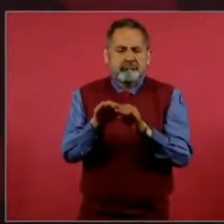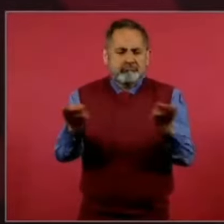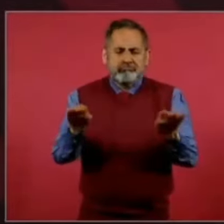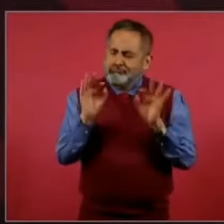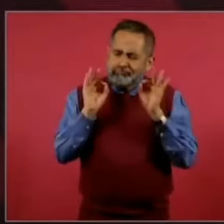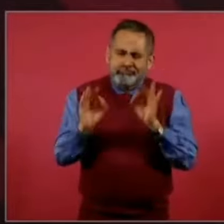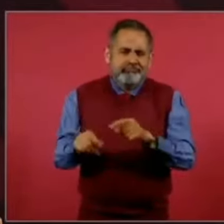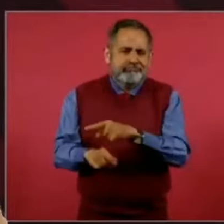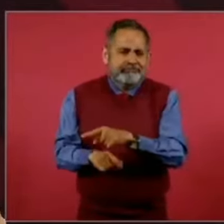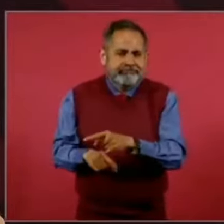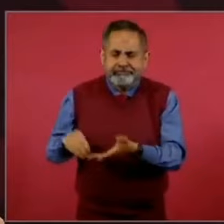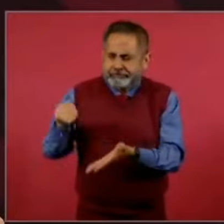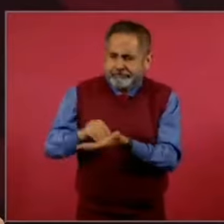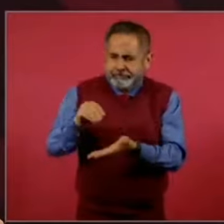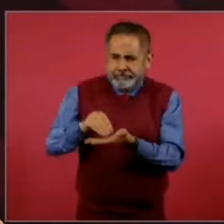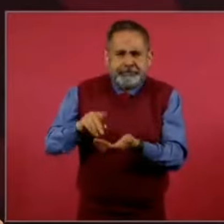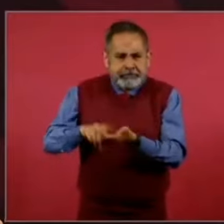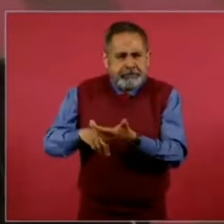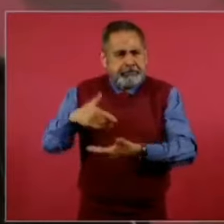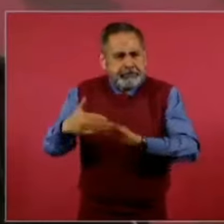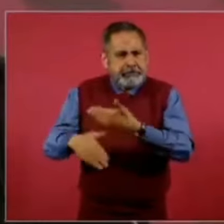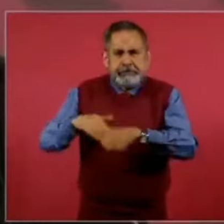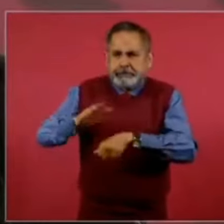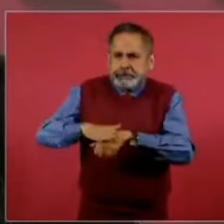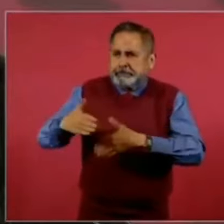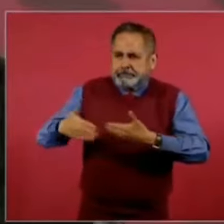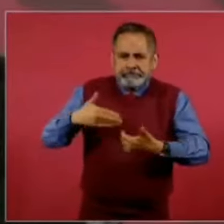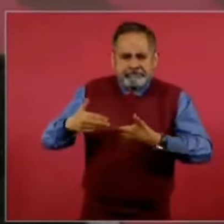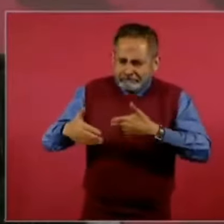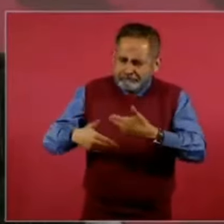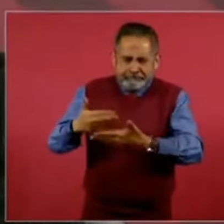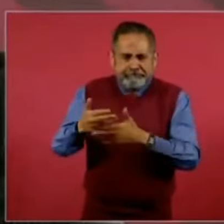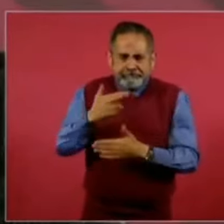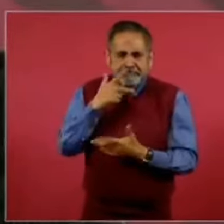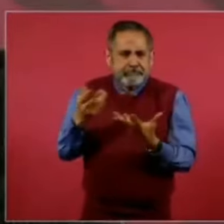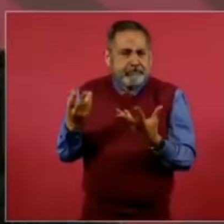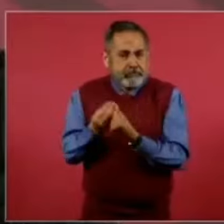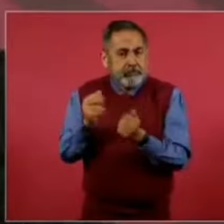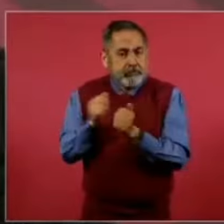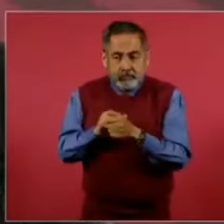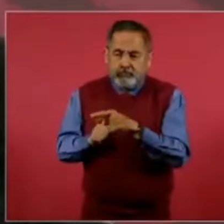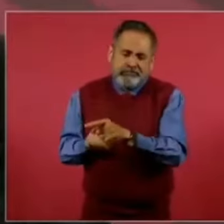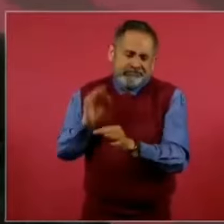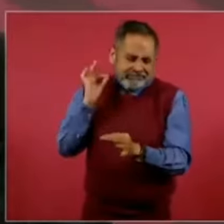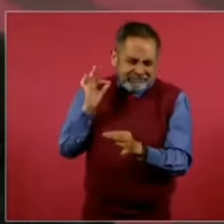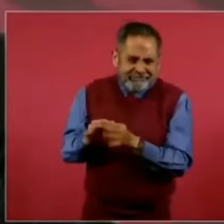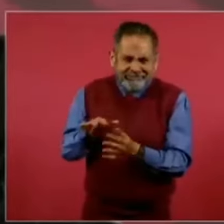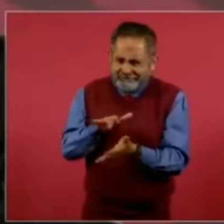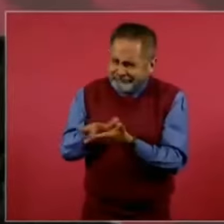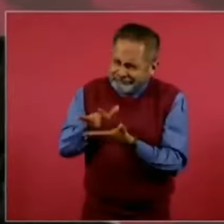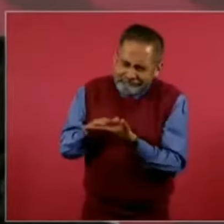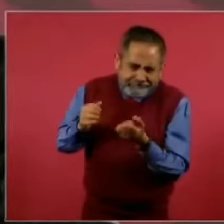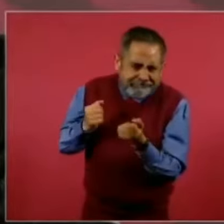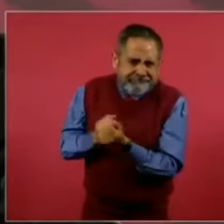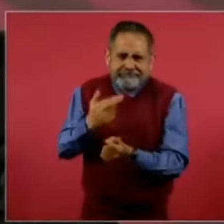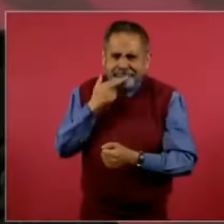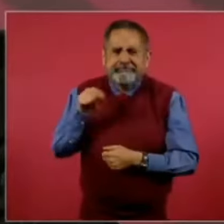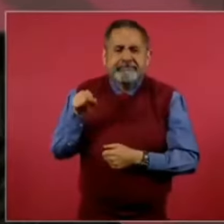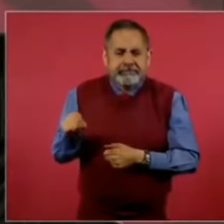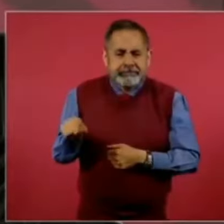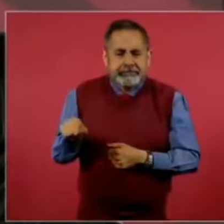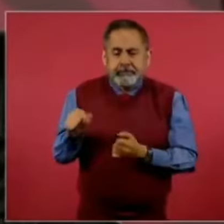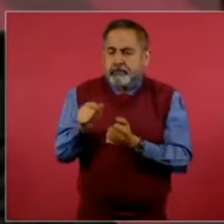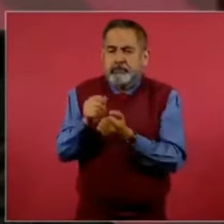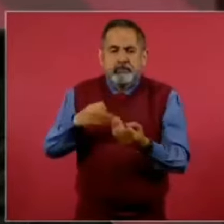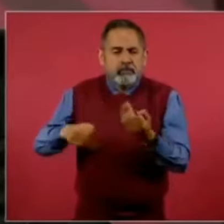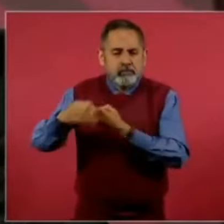que continúe la modernidad, pero forjada desde abajo, entre todos